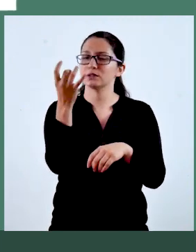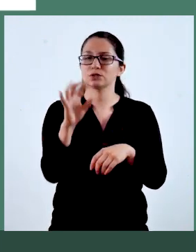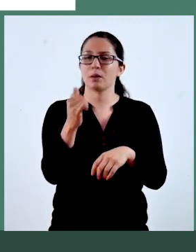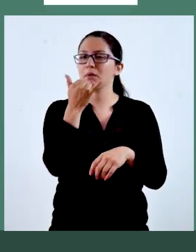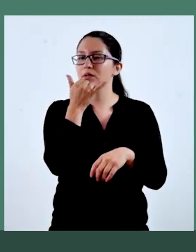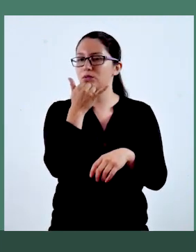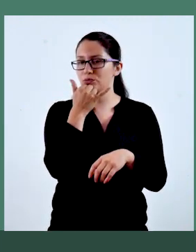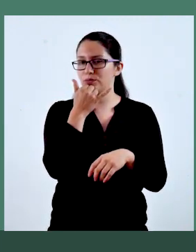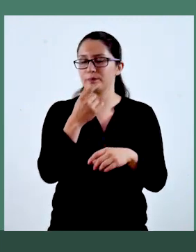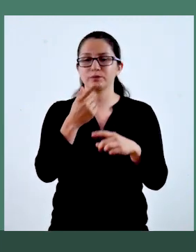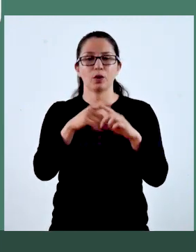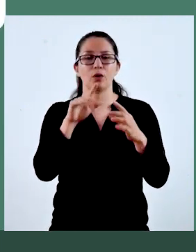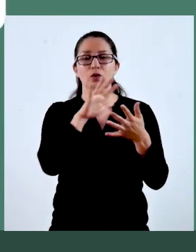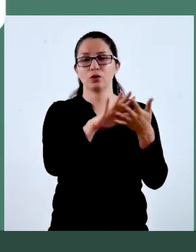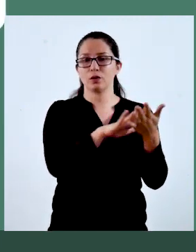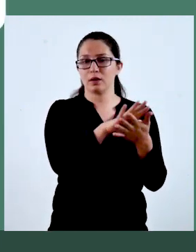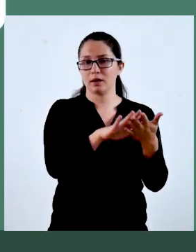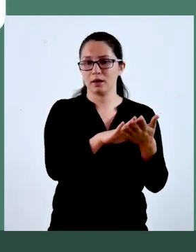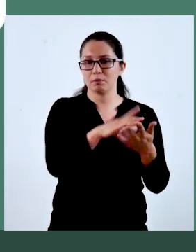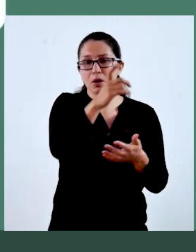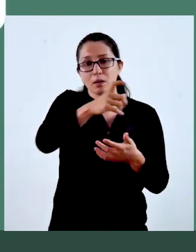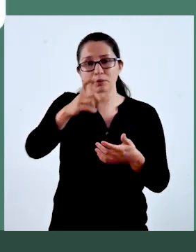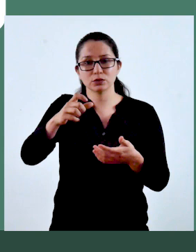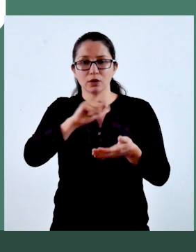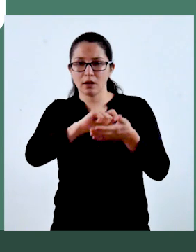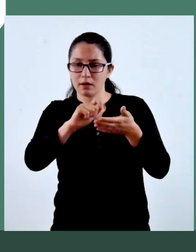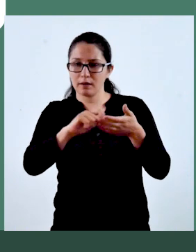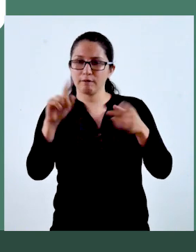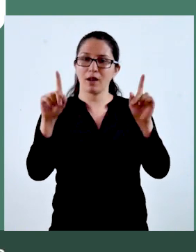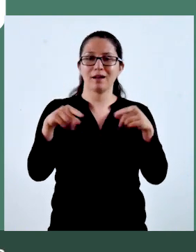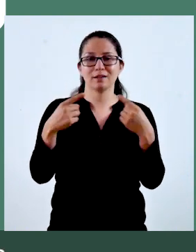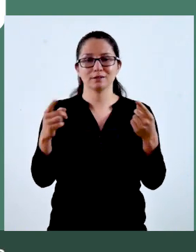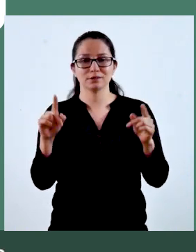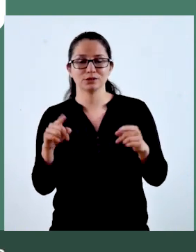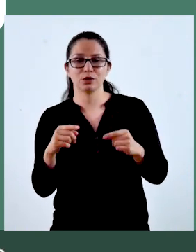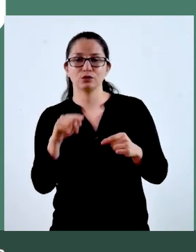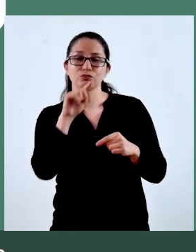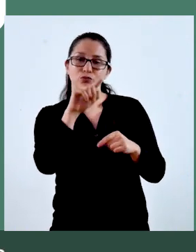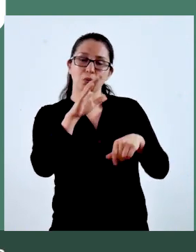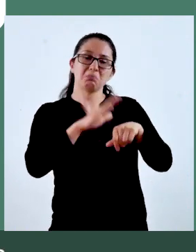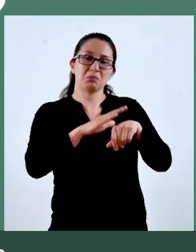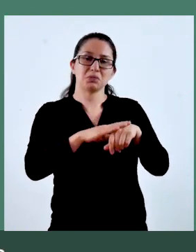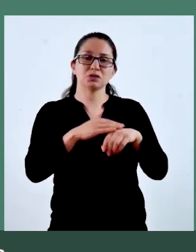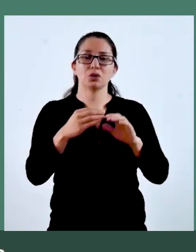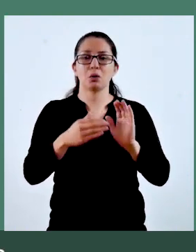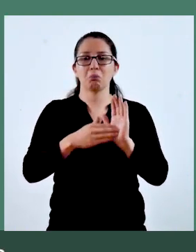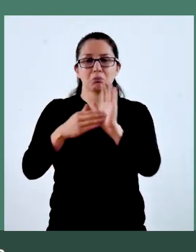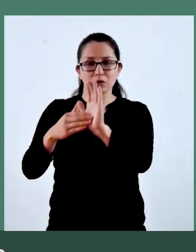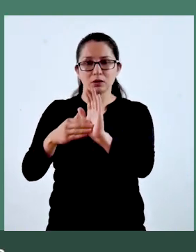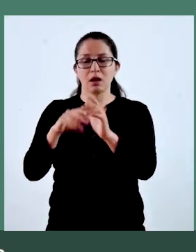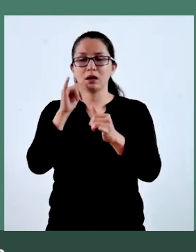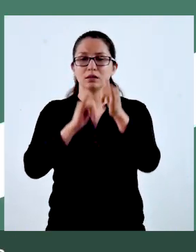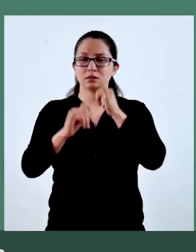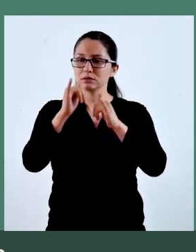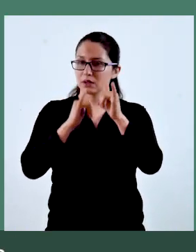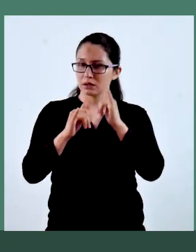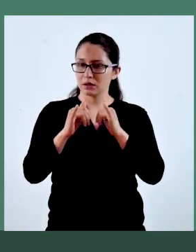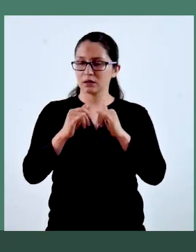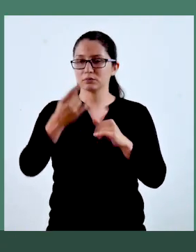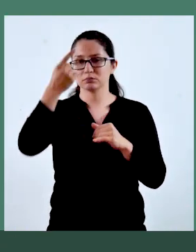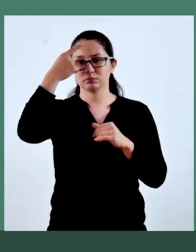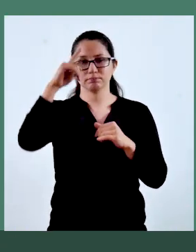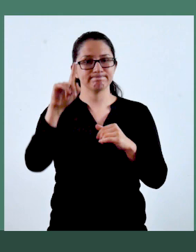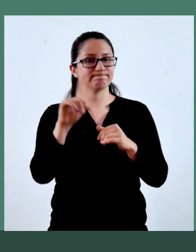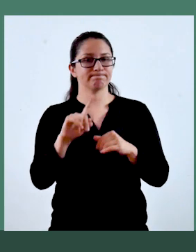comprometido en la autorización. O si el titular de una canción te dio permiso para publicarla en una plataforma determinada,